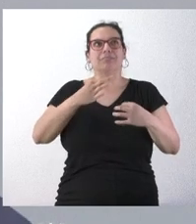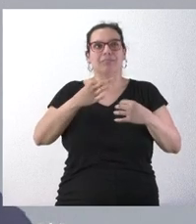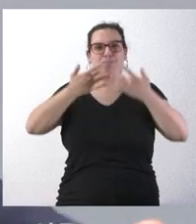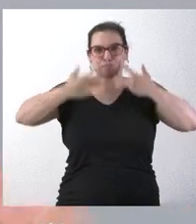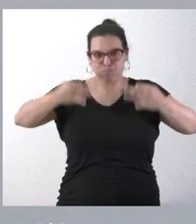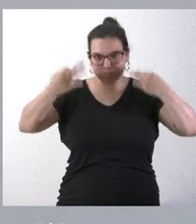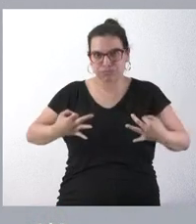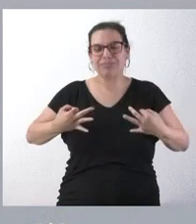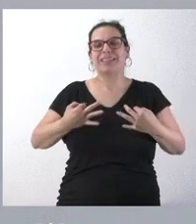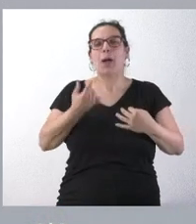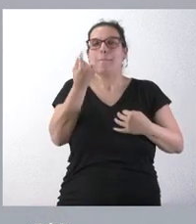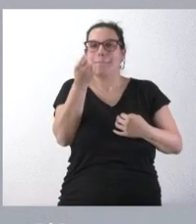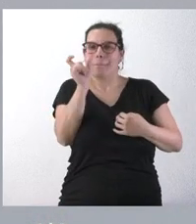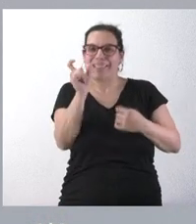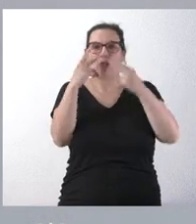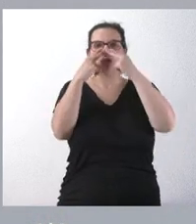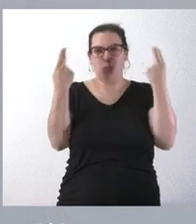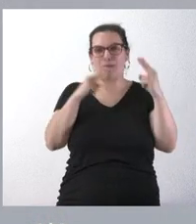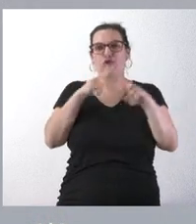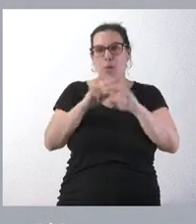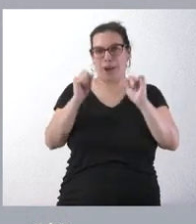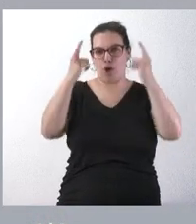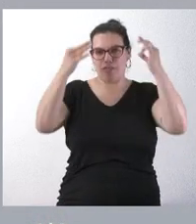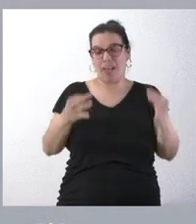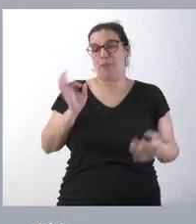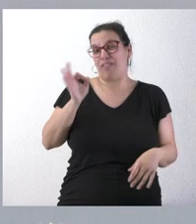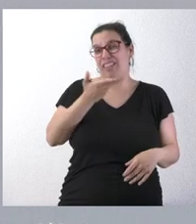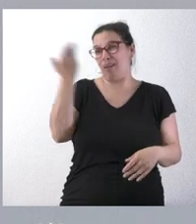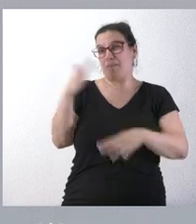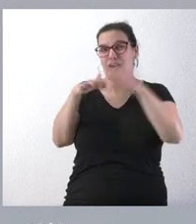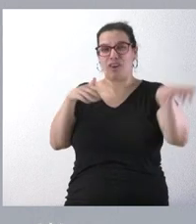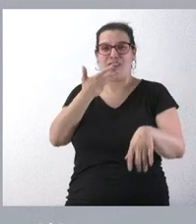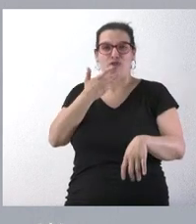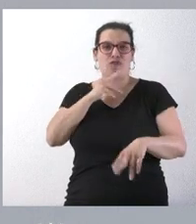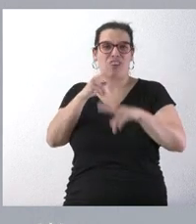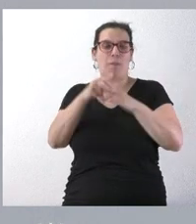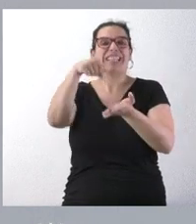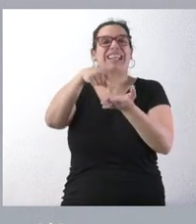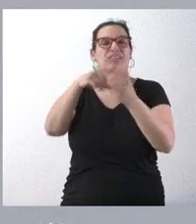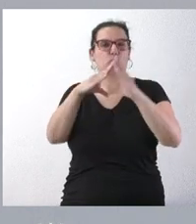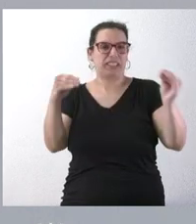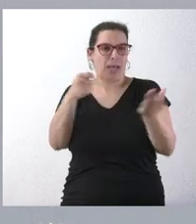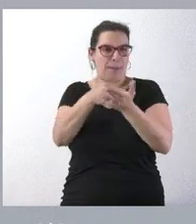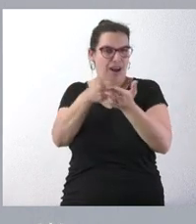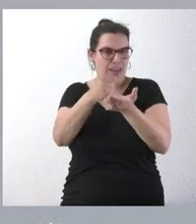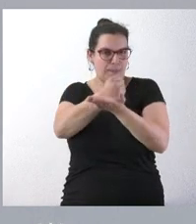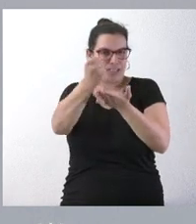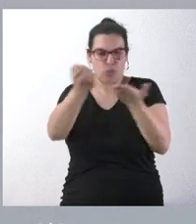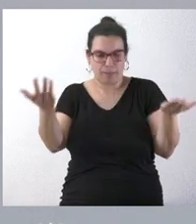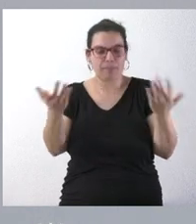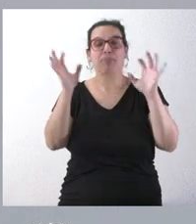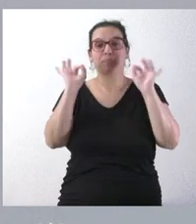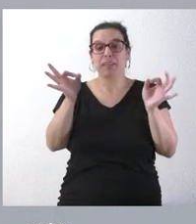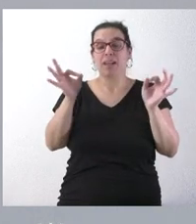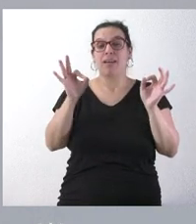pero es verdad que para entendernos, porque es el común utilizado por la ciudadanía, las tasas universitarias. Efectivamente, con la